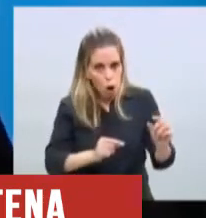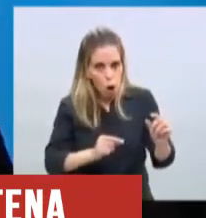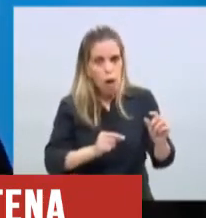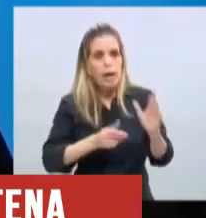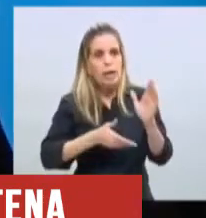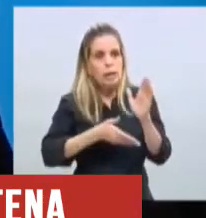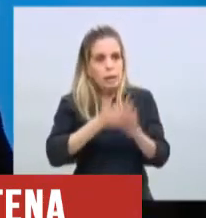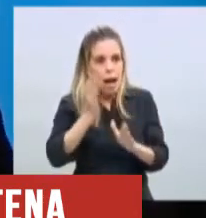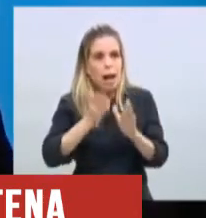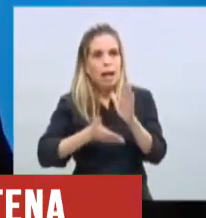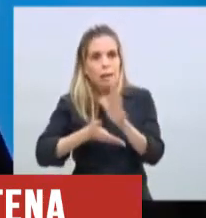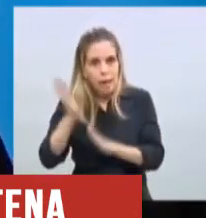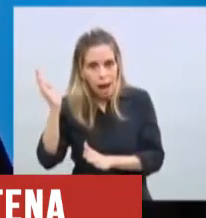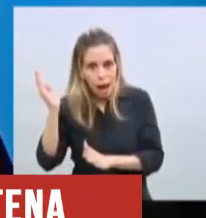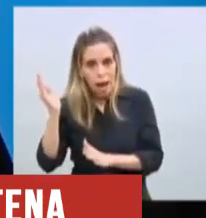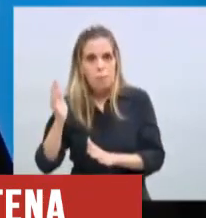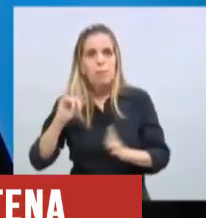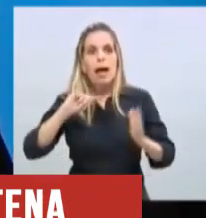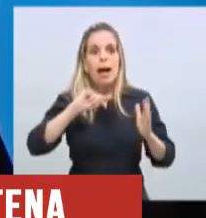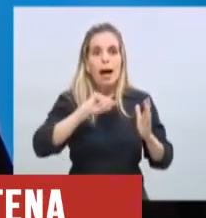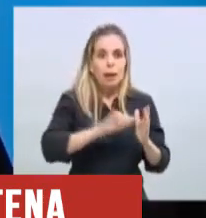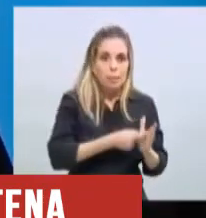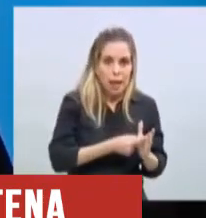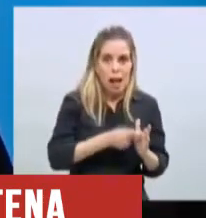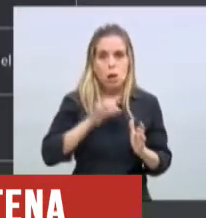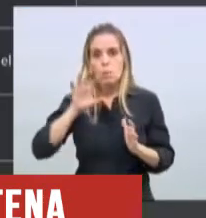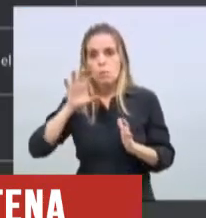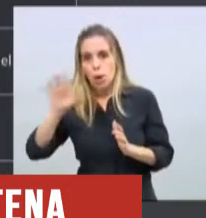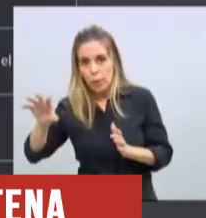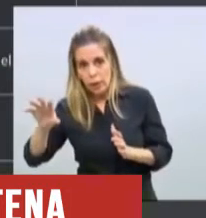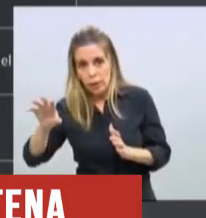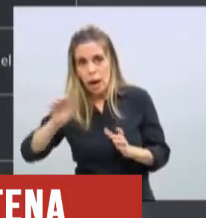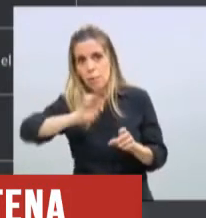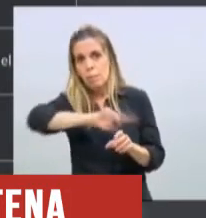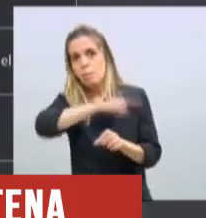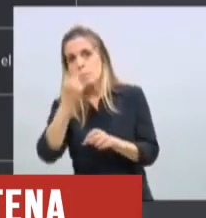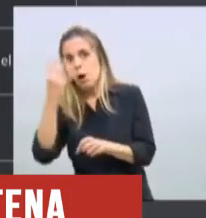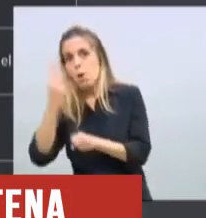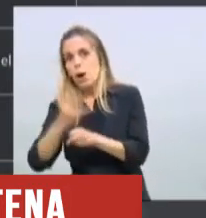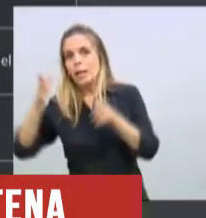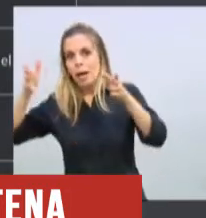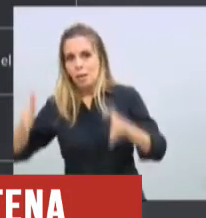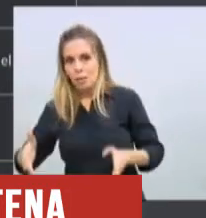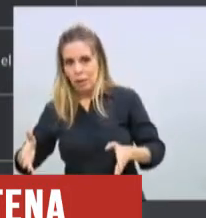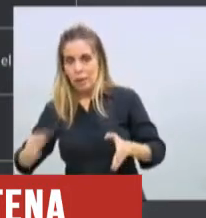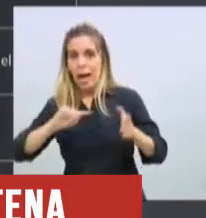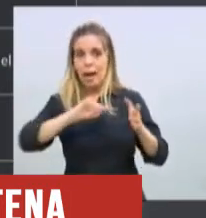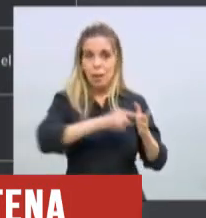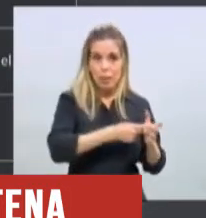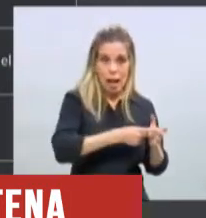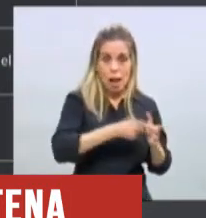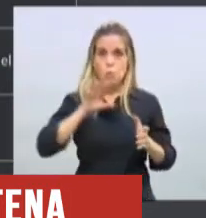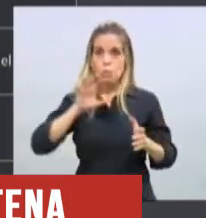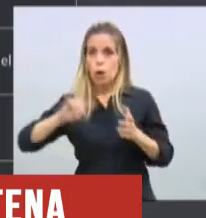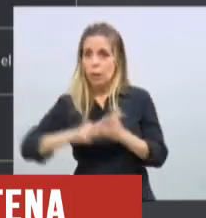Aires, todo lo demás pasa a la FAS 4, mientras que el AMBA sigue en la faceta